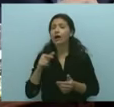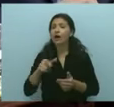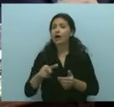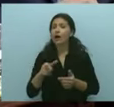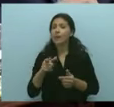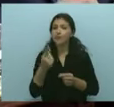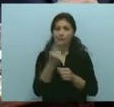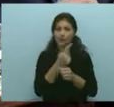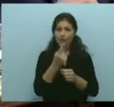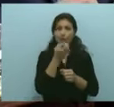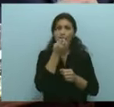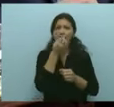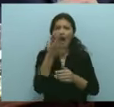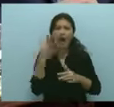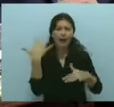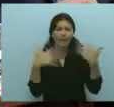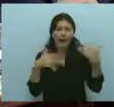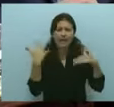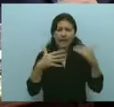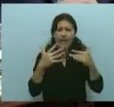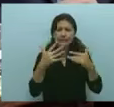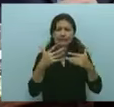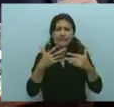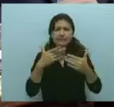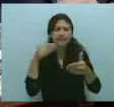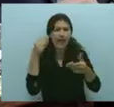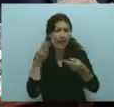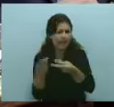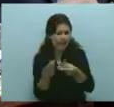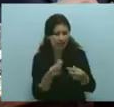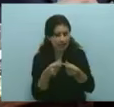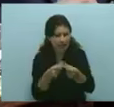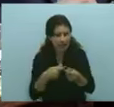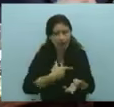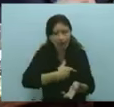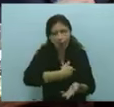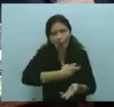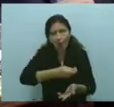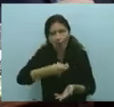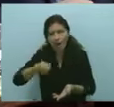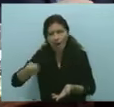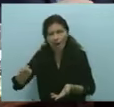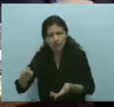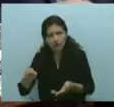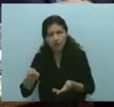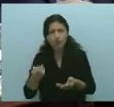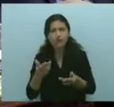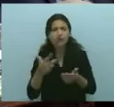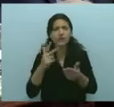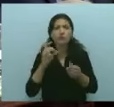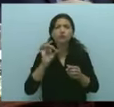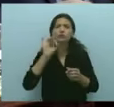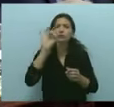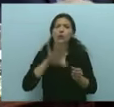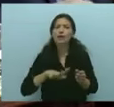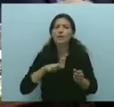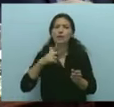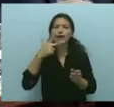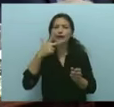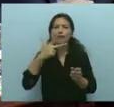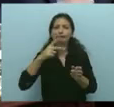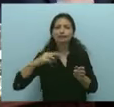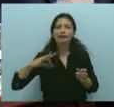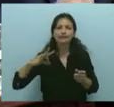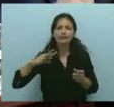legislatura se acortó un año para que quede la emergencia dentro de la gestión del gobernador Pujaro. Durante ese periodo hay un